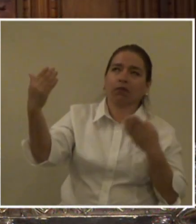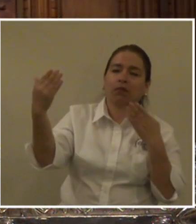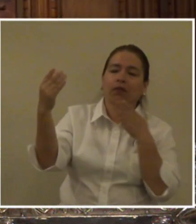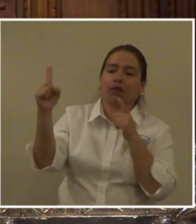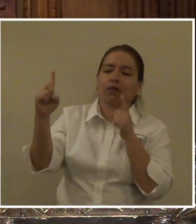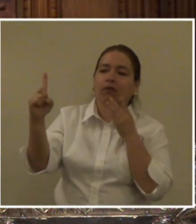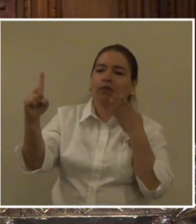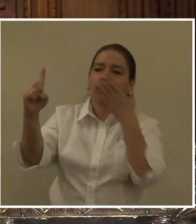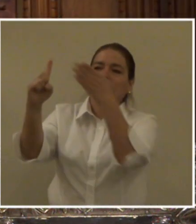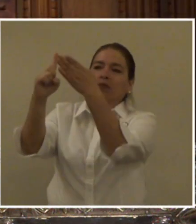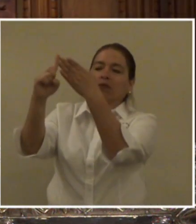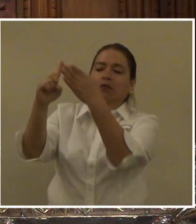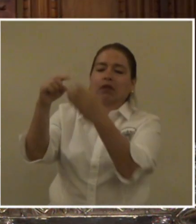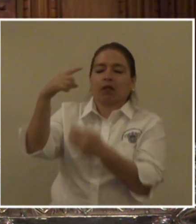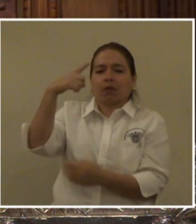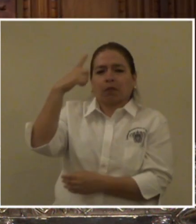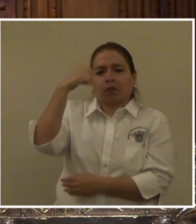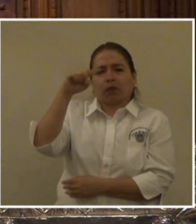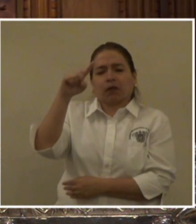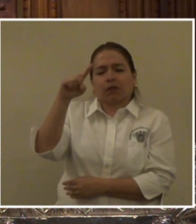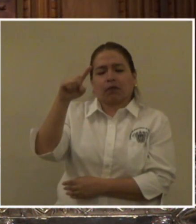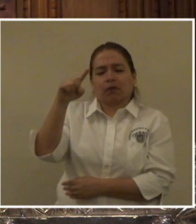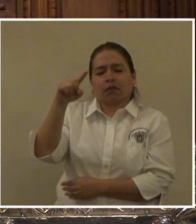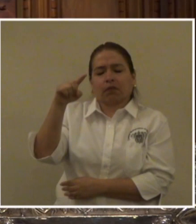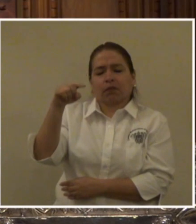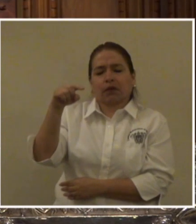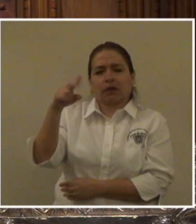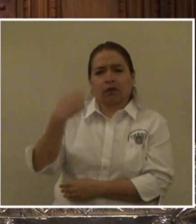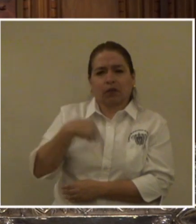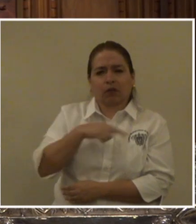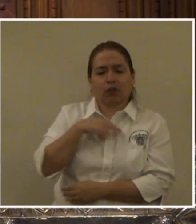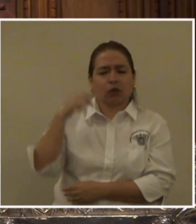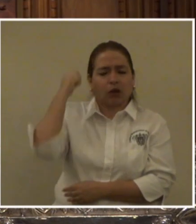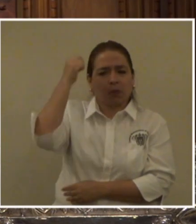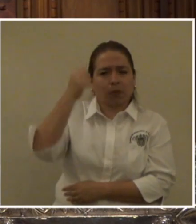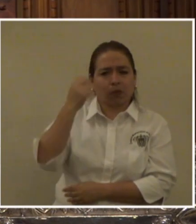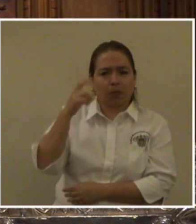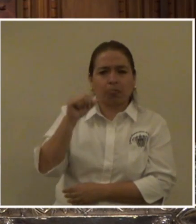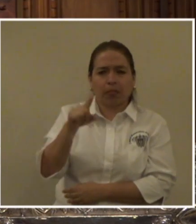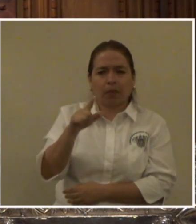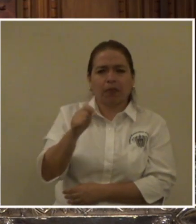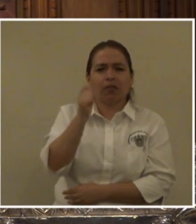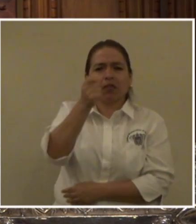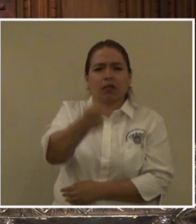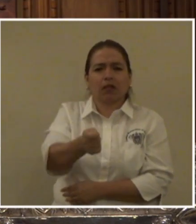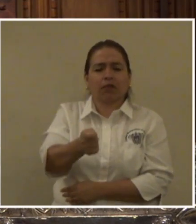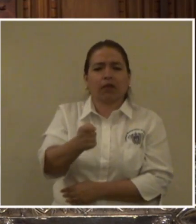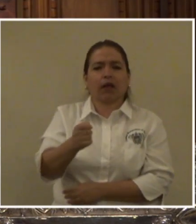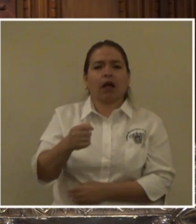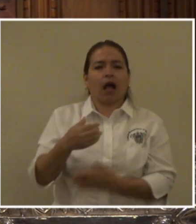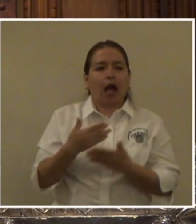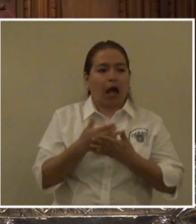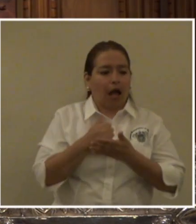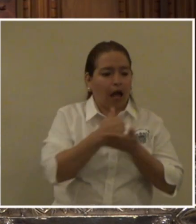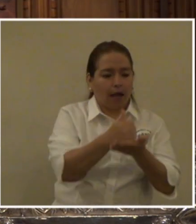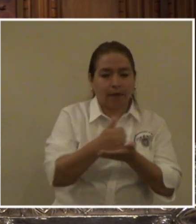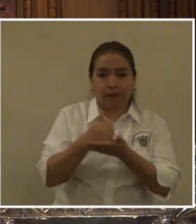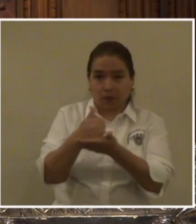la Pascua es tiempo de caridad, tiempo de amar,